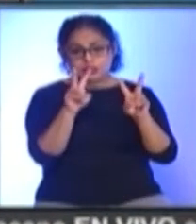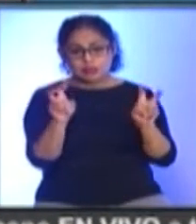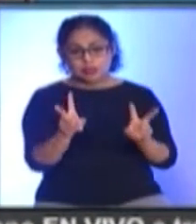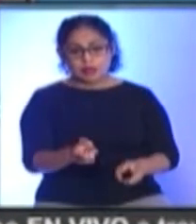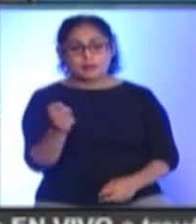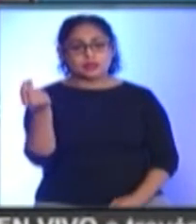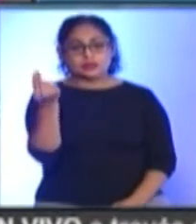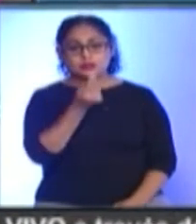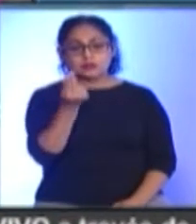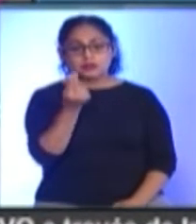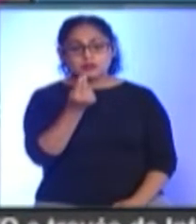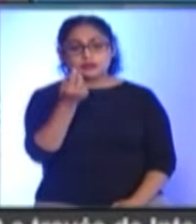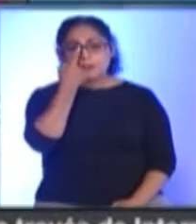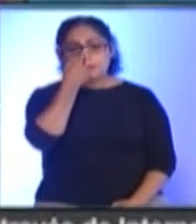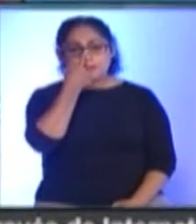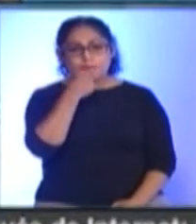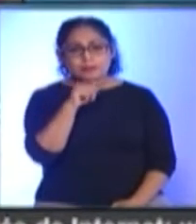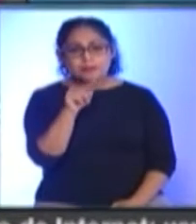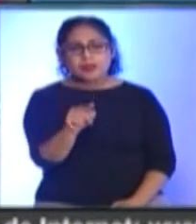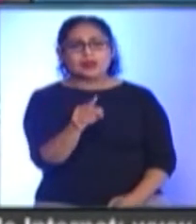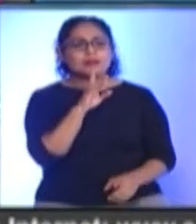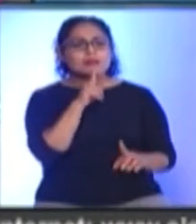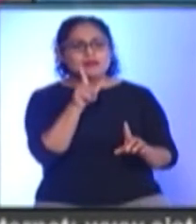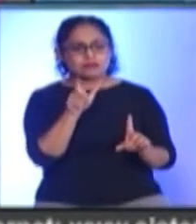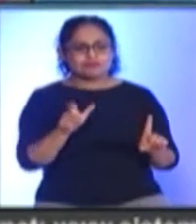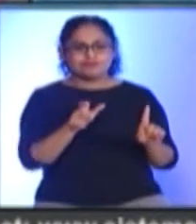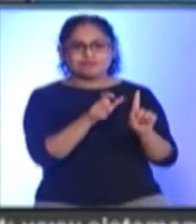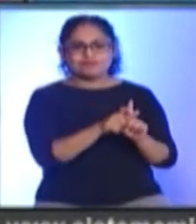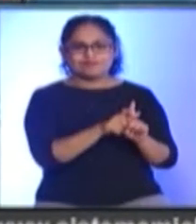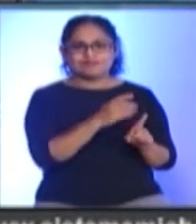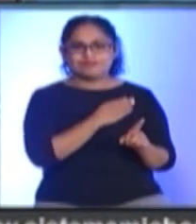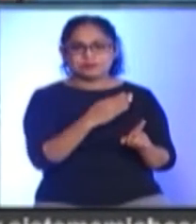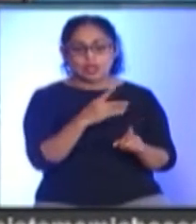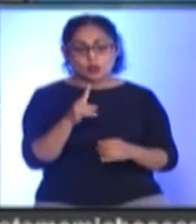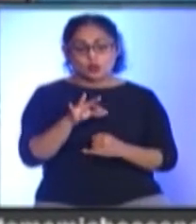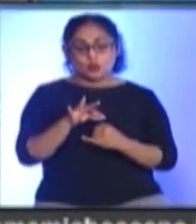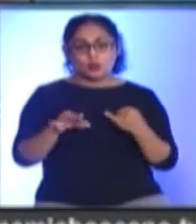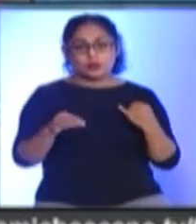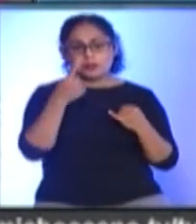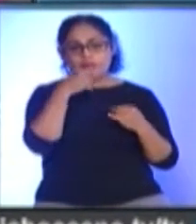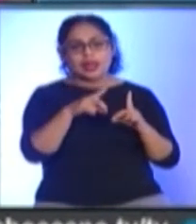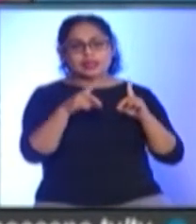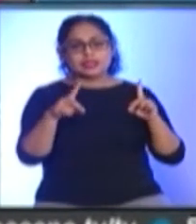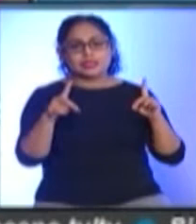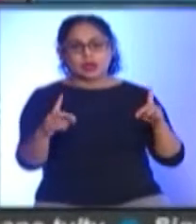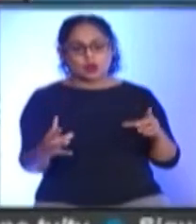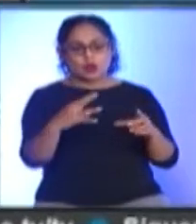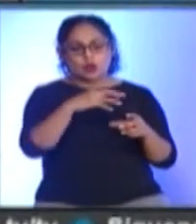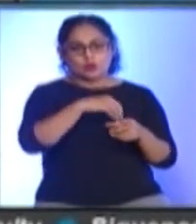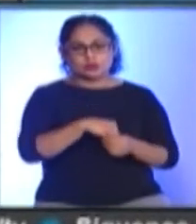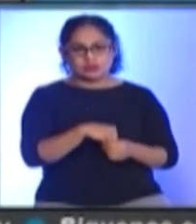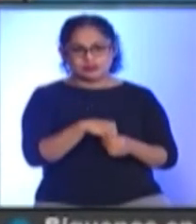De vinculación Con la autoridad municipal Y por último El del desarrollo inclusivo Que es Digamos